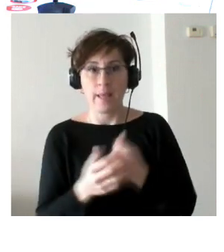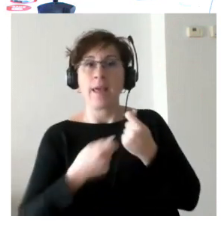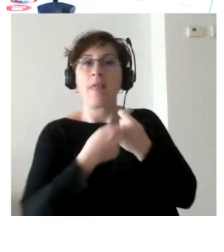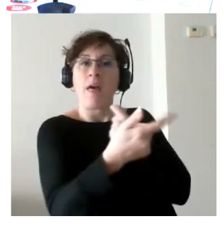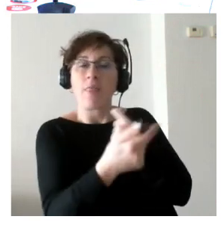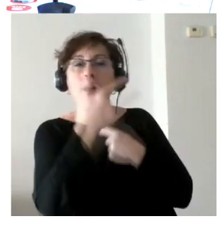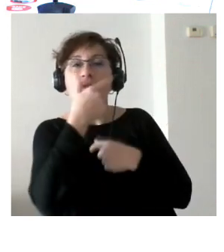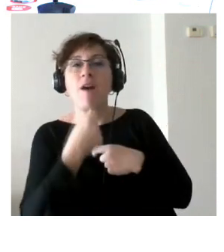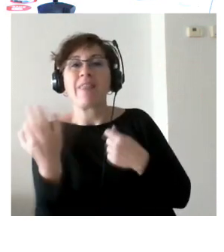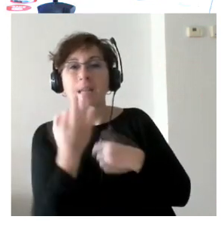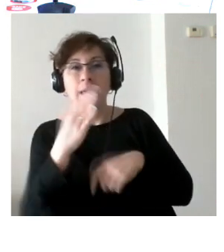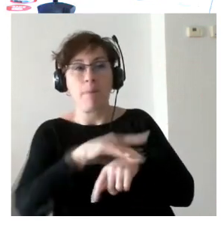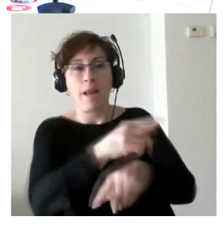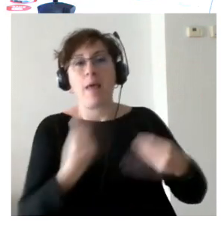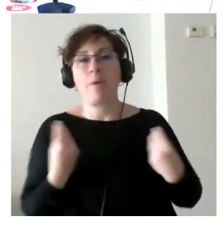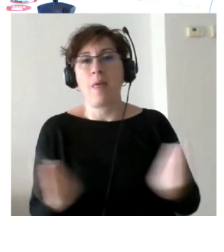una mejor vida